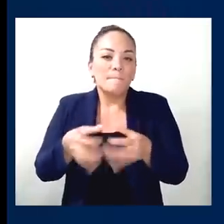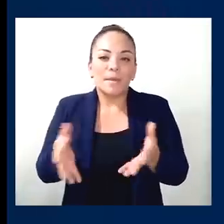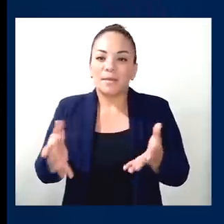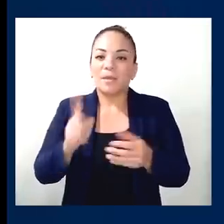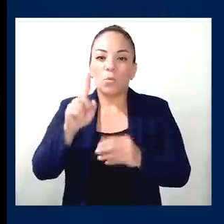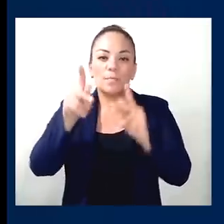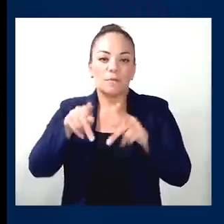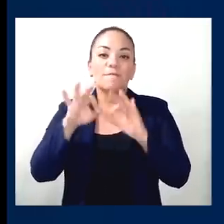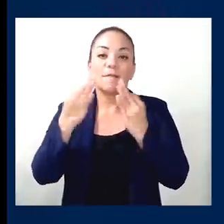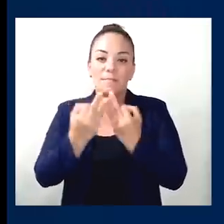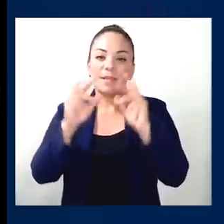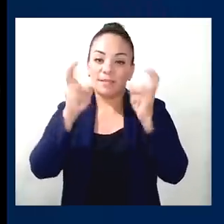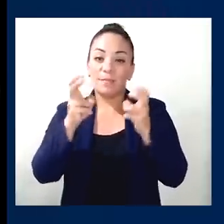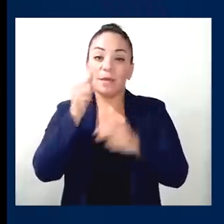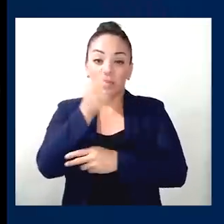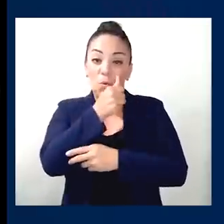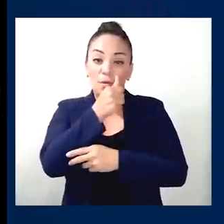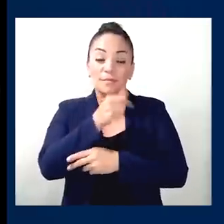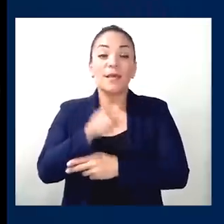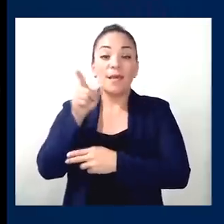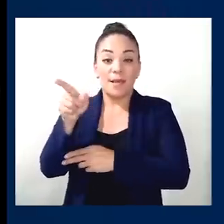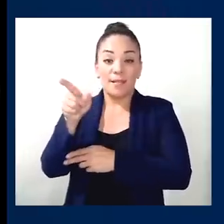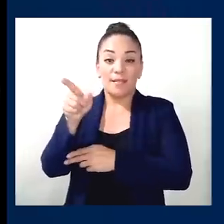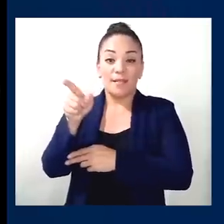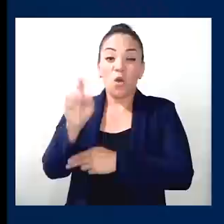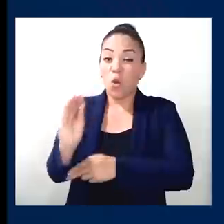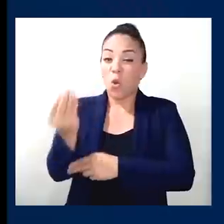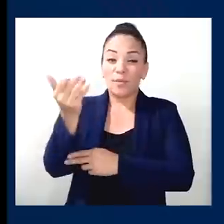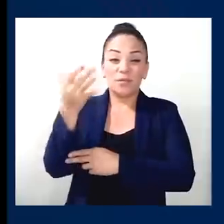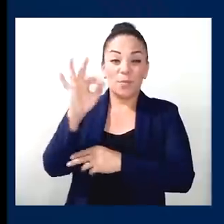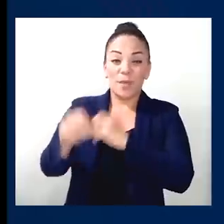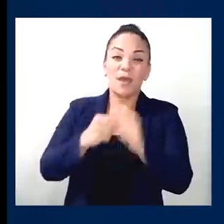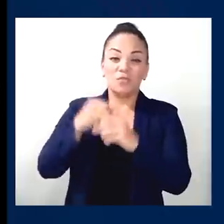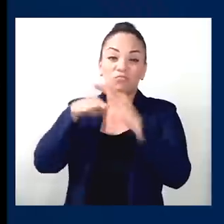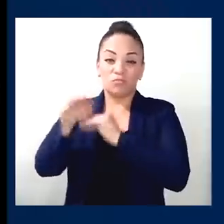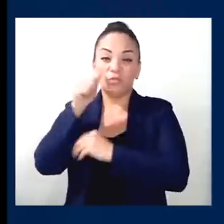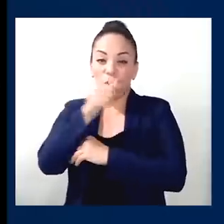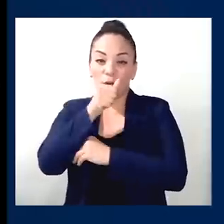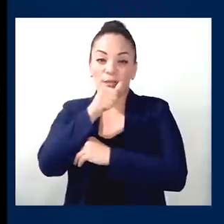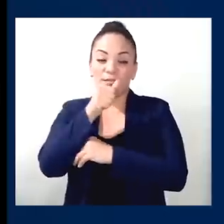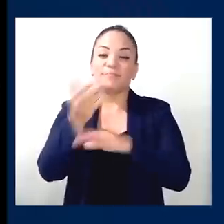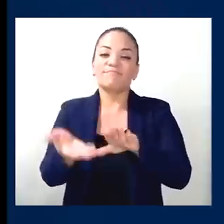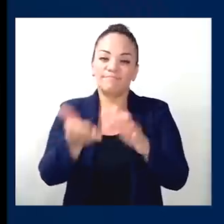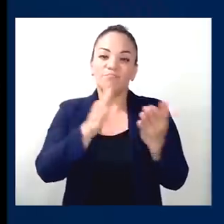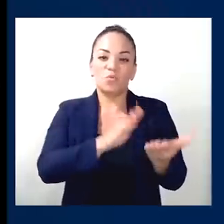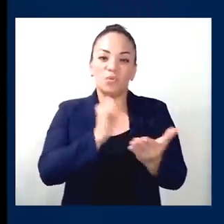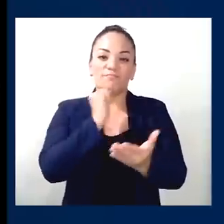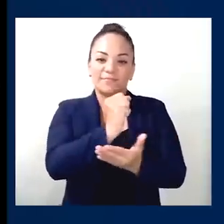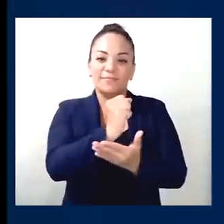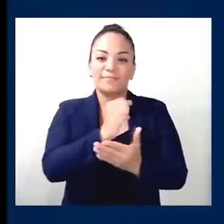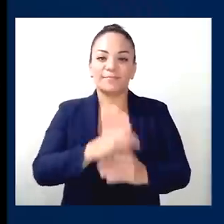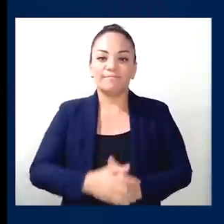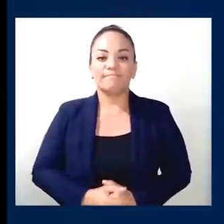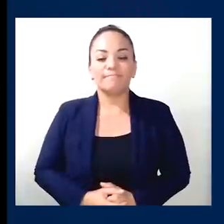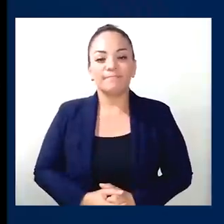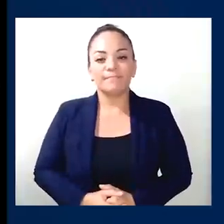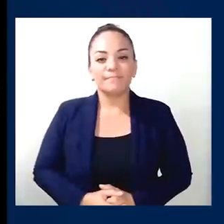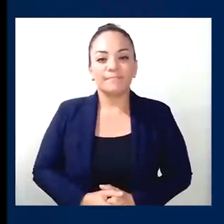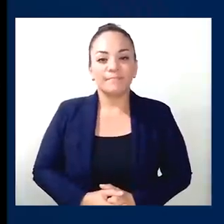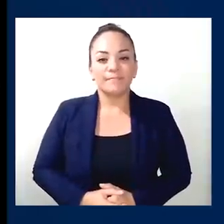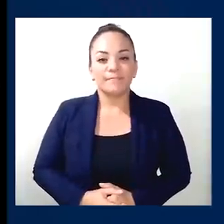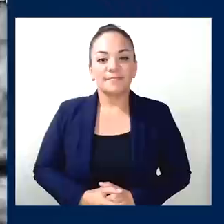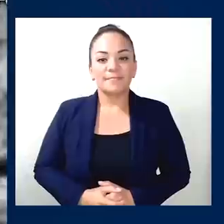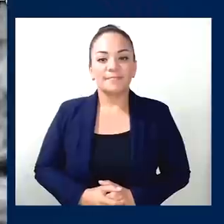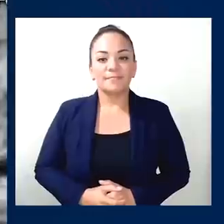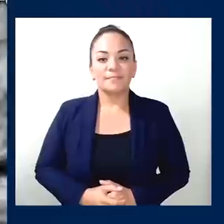como el narcotráfico. Vio plata fácil y a los 19 años fue el narcotráfico el que le arrebató a mi familia, a uno de sus